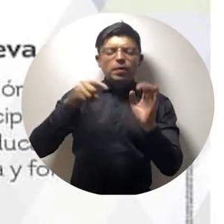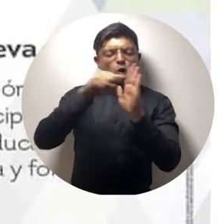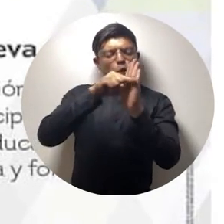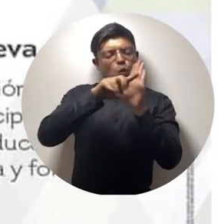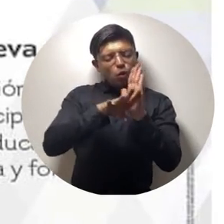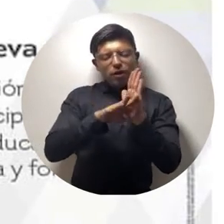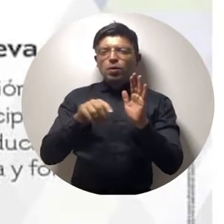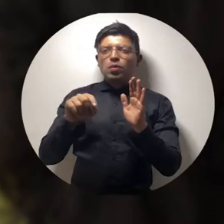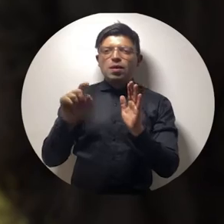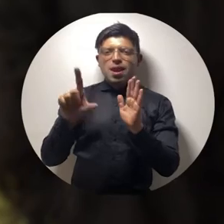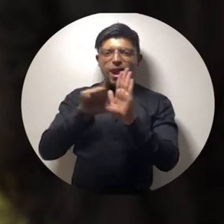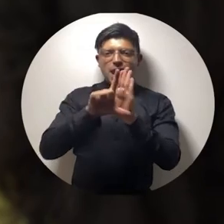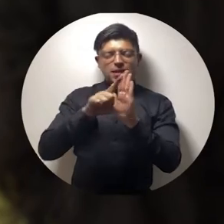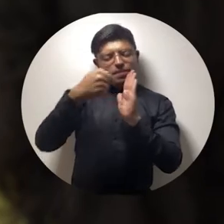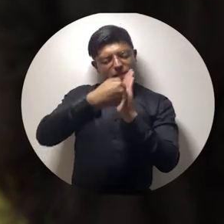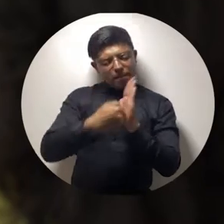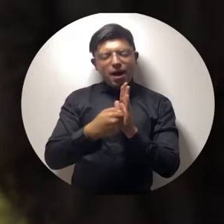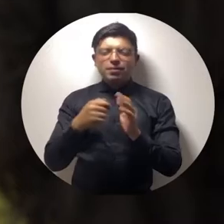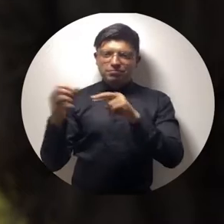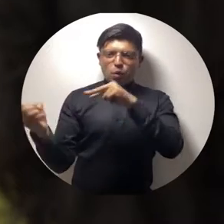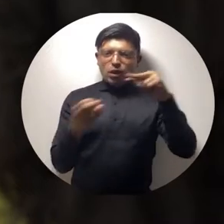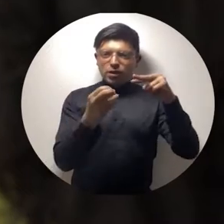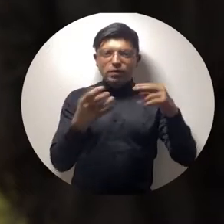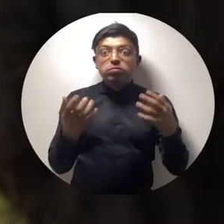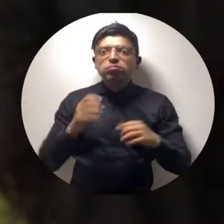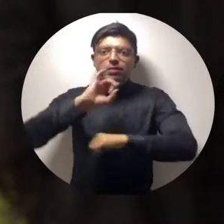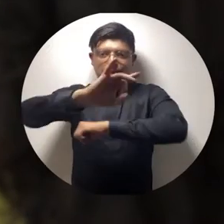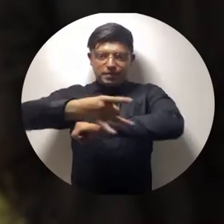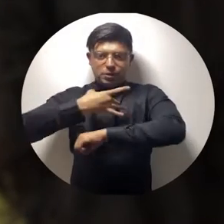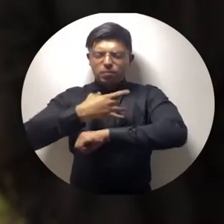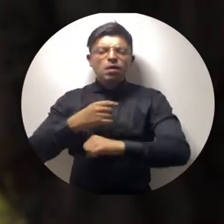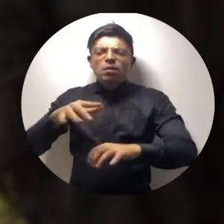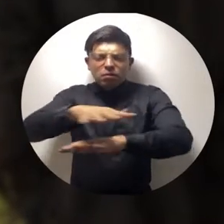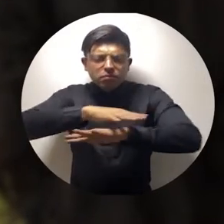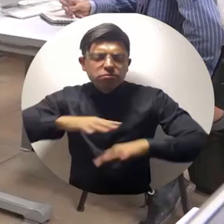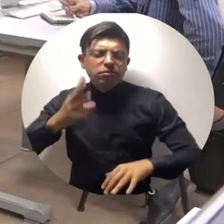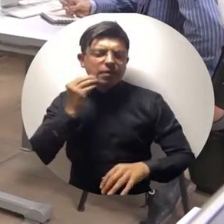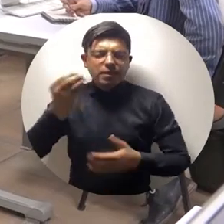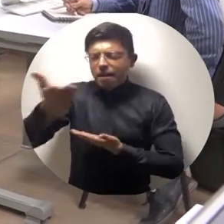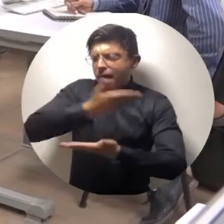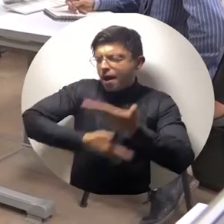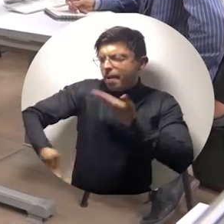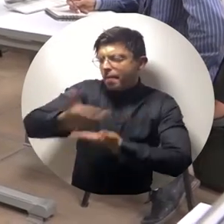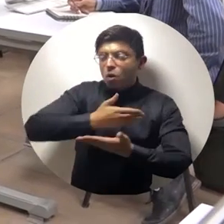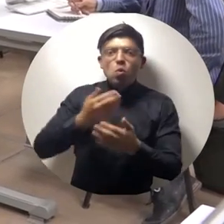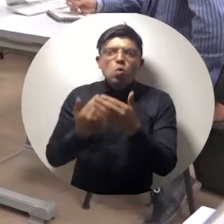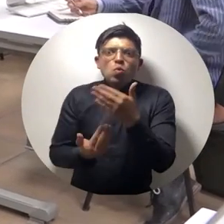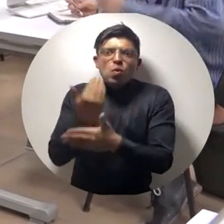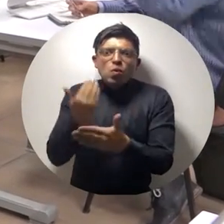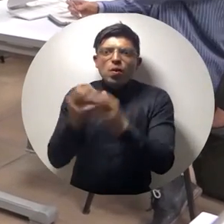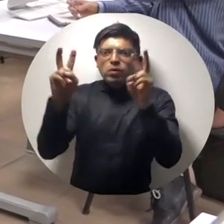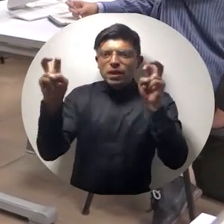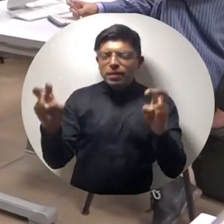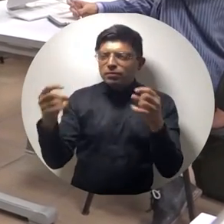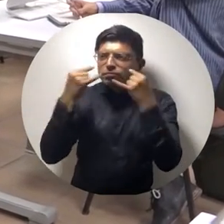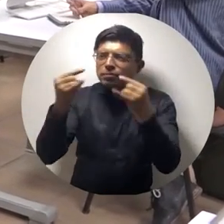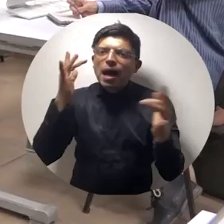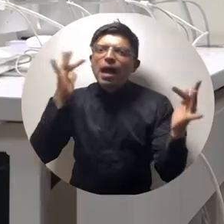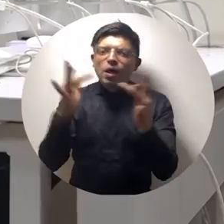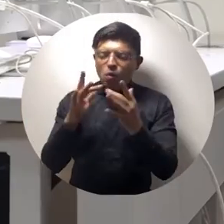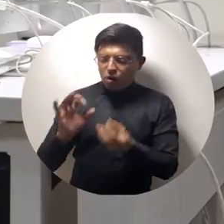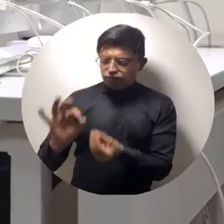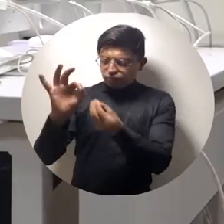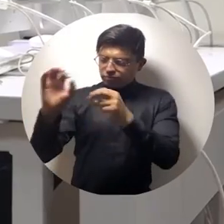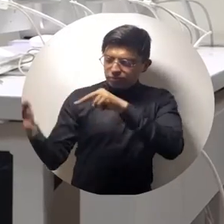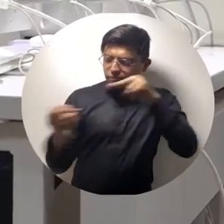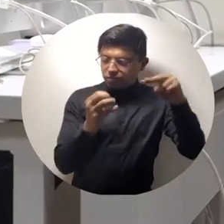en versión virtual, espacio que brindará el intercambio de experiencias y actualizará sobre los últimos temas de interés relacionados con la